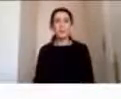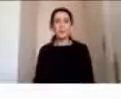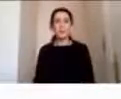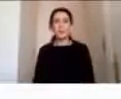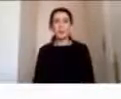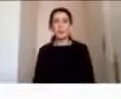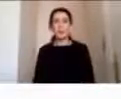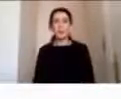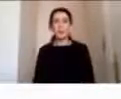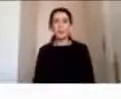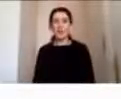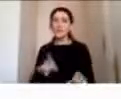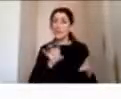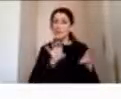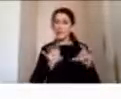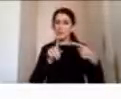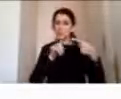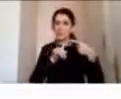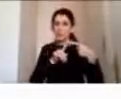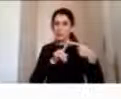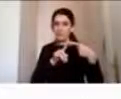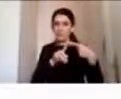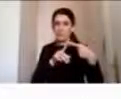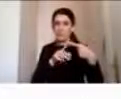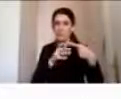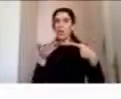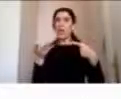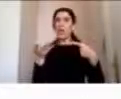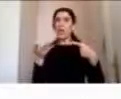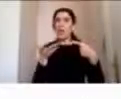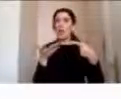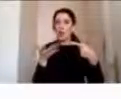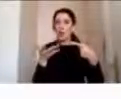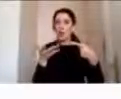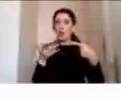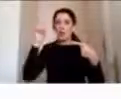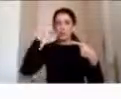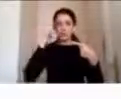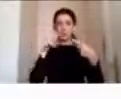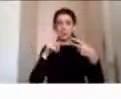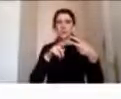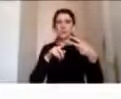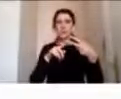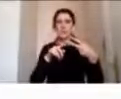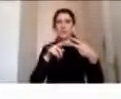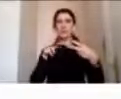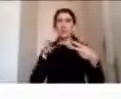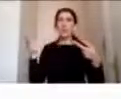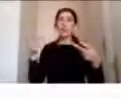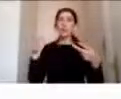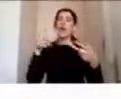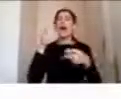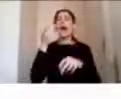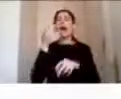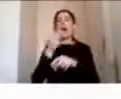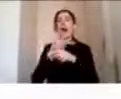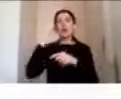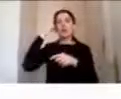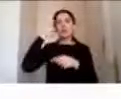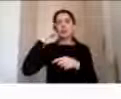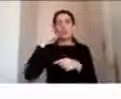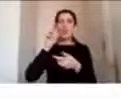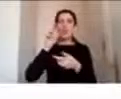factores está el tipo de mecanismo implicado en la lesión el nivel de alteración de conciencia posterior al TEC la evolución de esta también